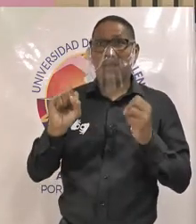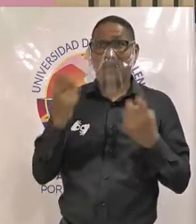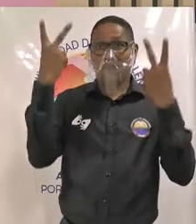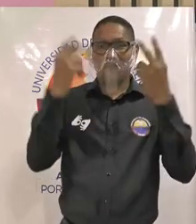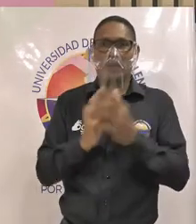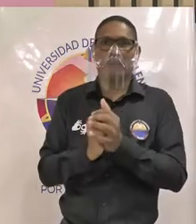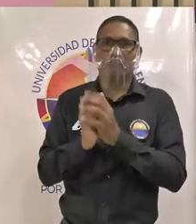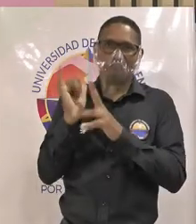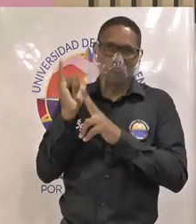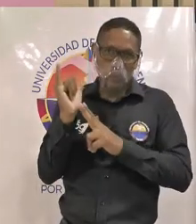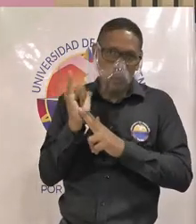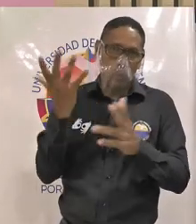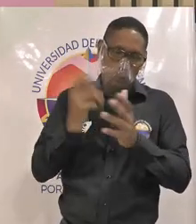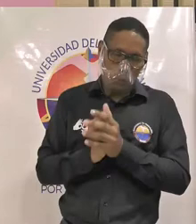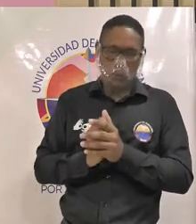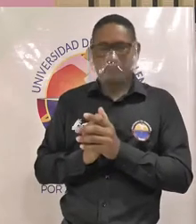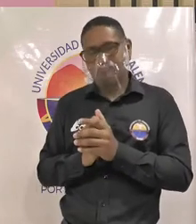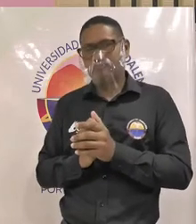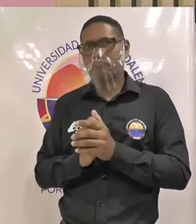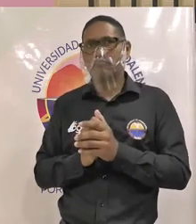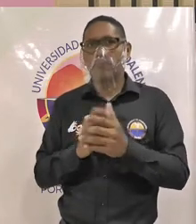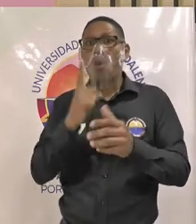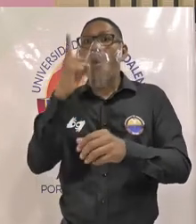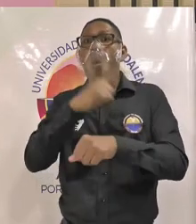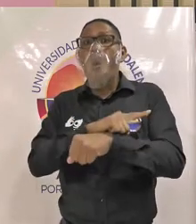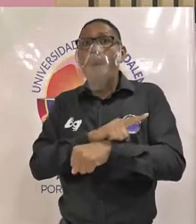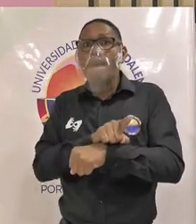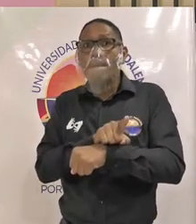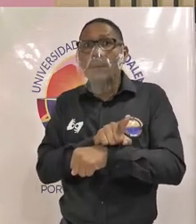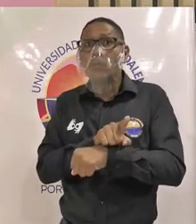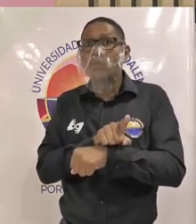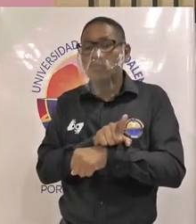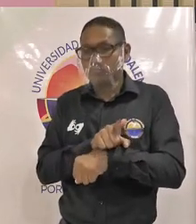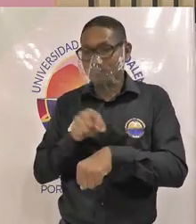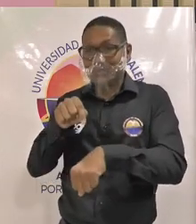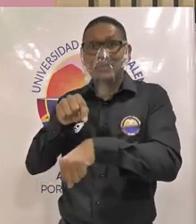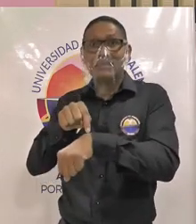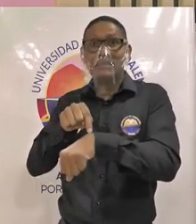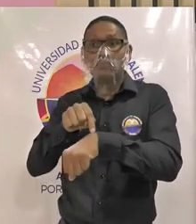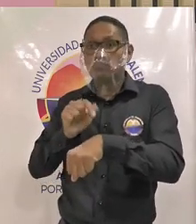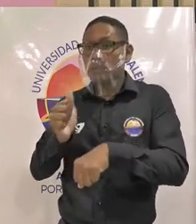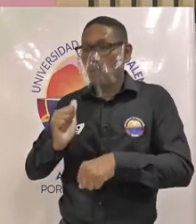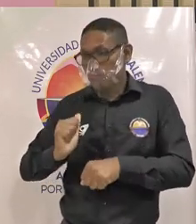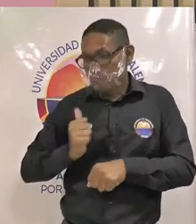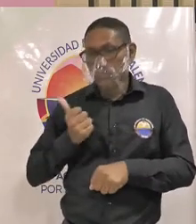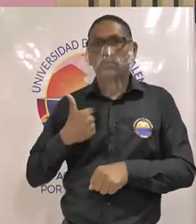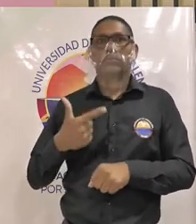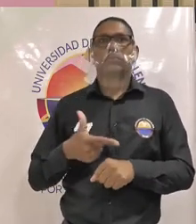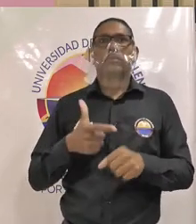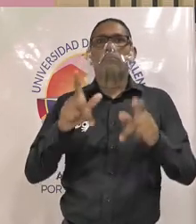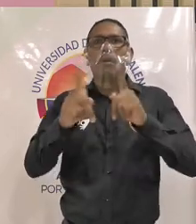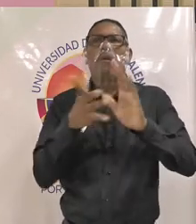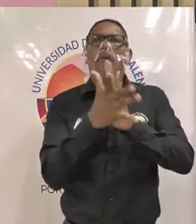plataformas tecnológicas y un minuto que tendrán para convencer al electorado así que bienvenidos